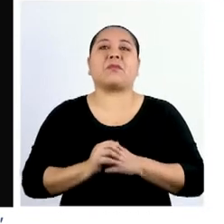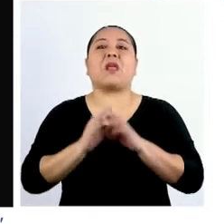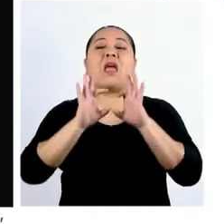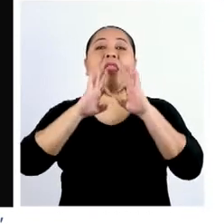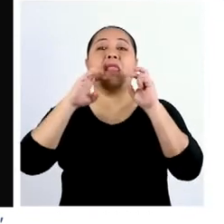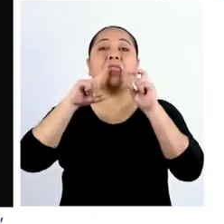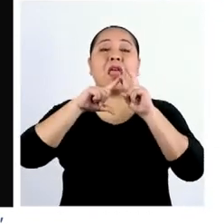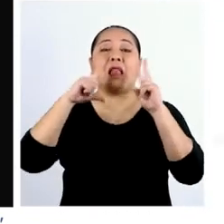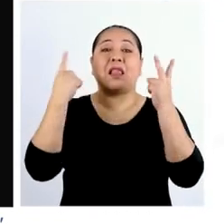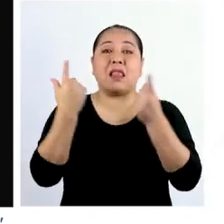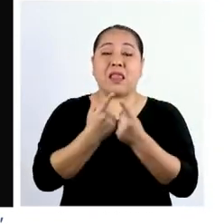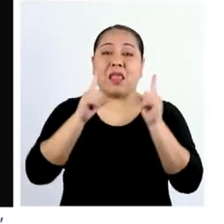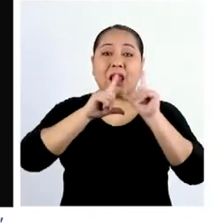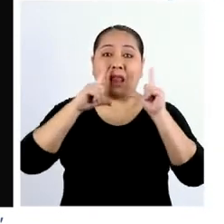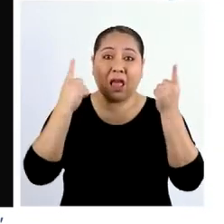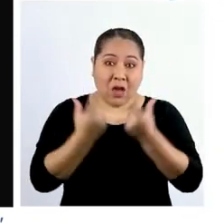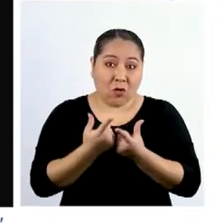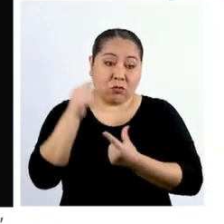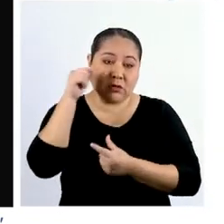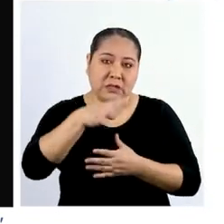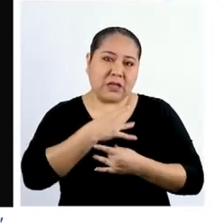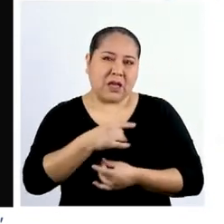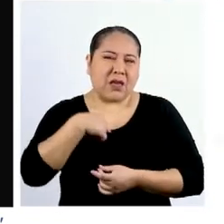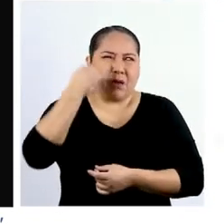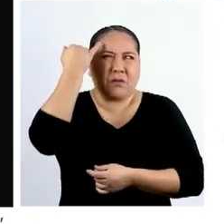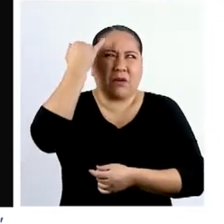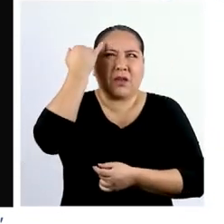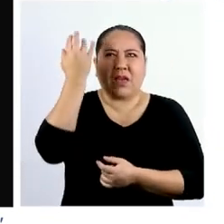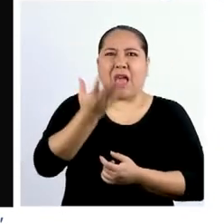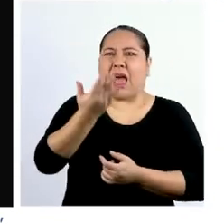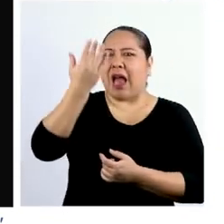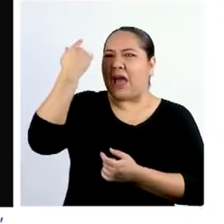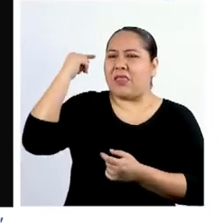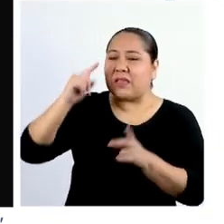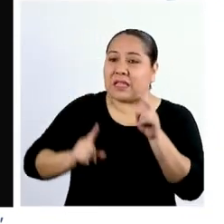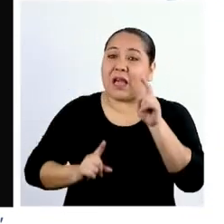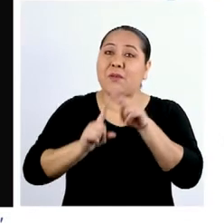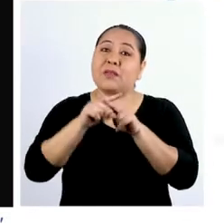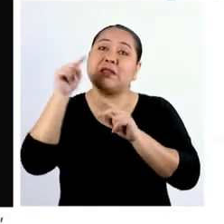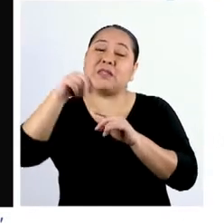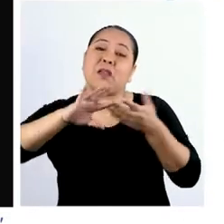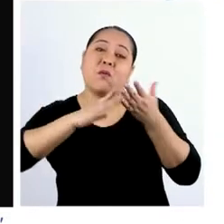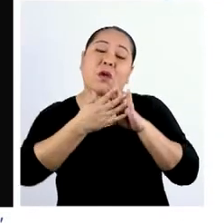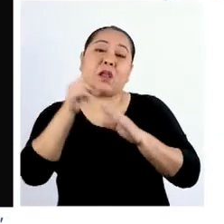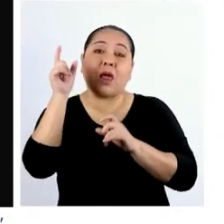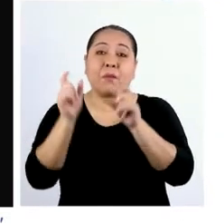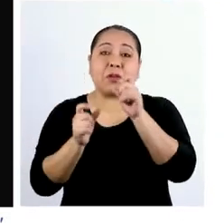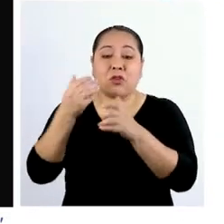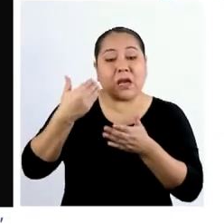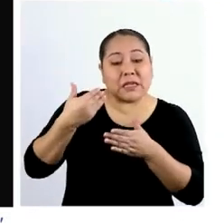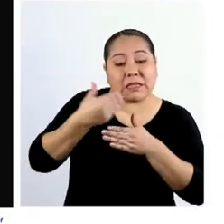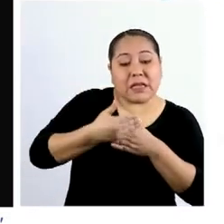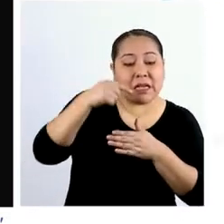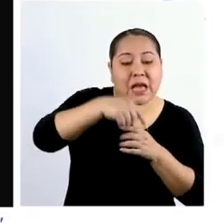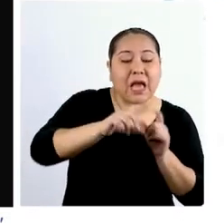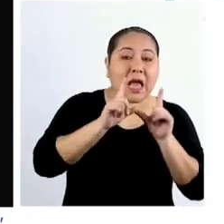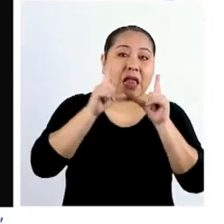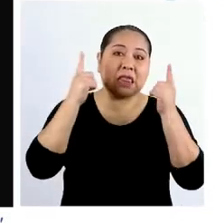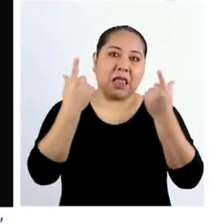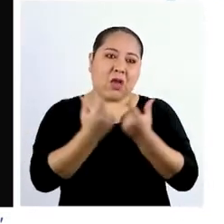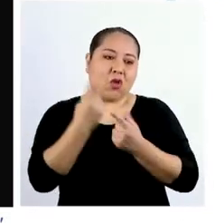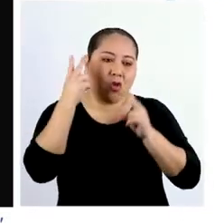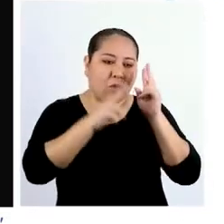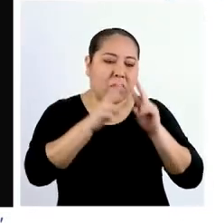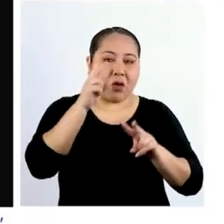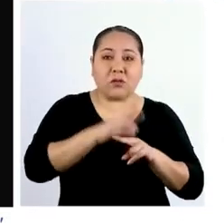interesante. Puedo imaginar que hace mucho tiempo, antes de que existiera este pueblo, las personas que vivieron a orillas del lago lo